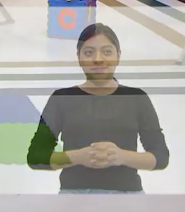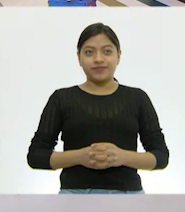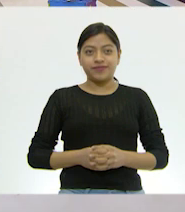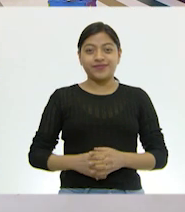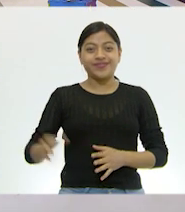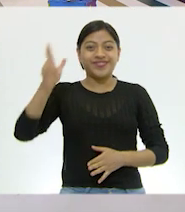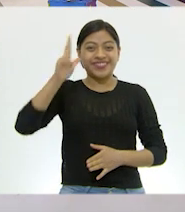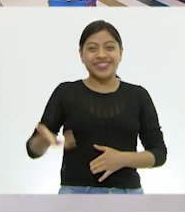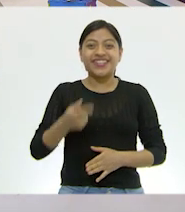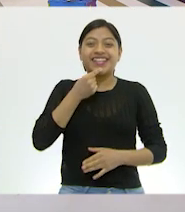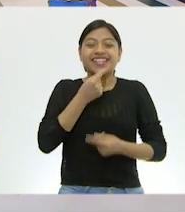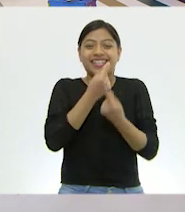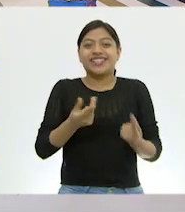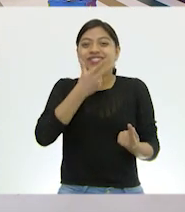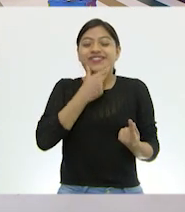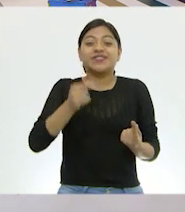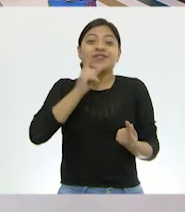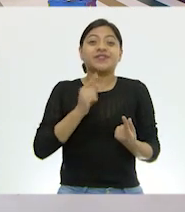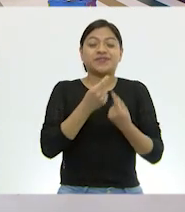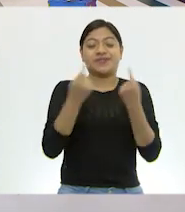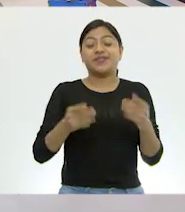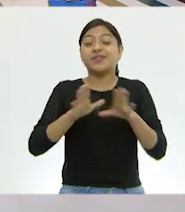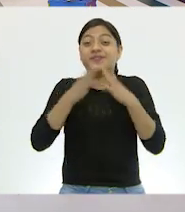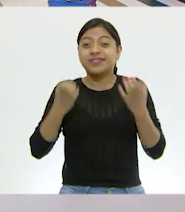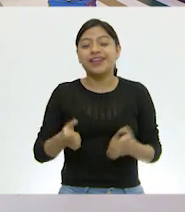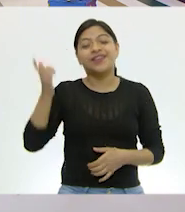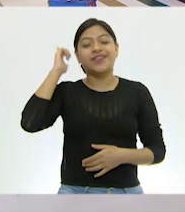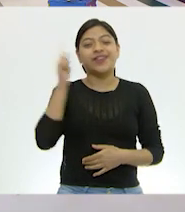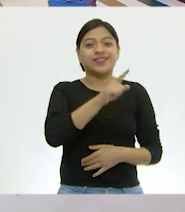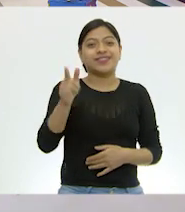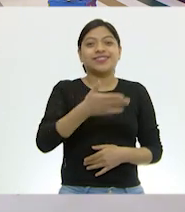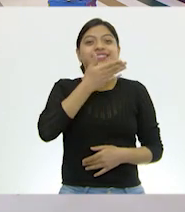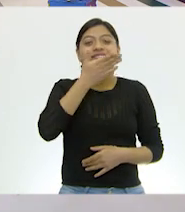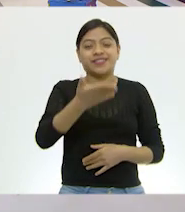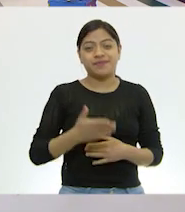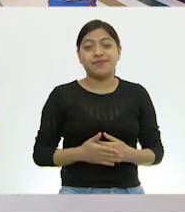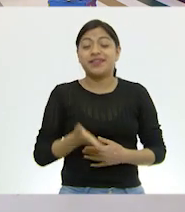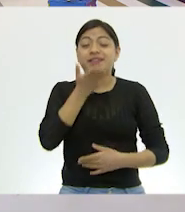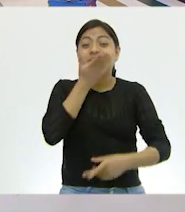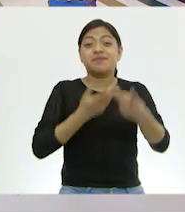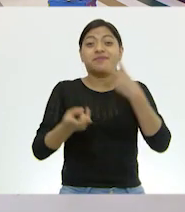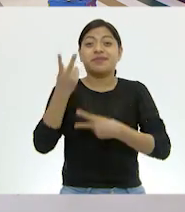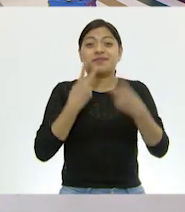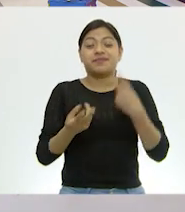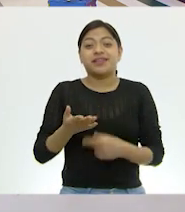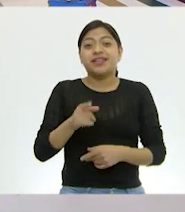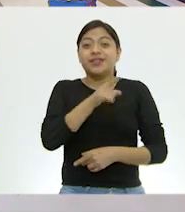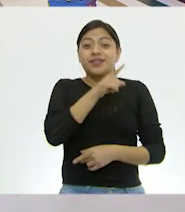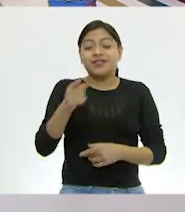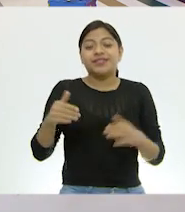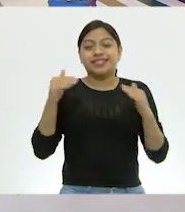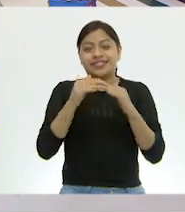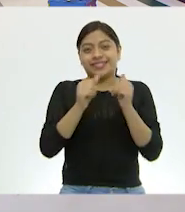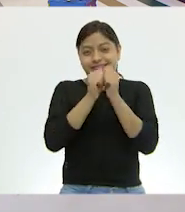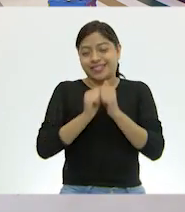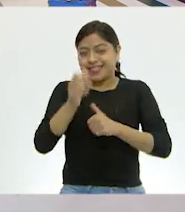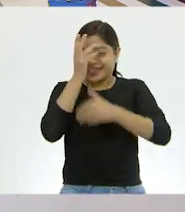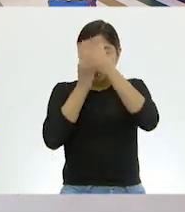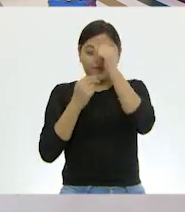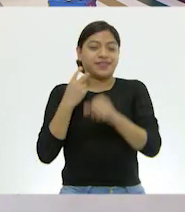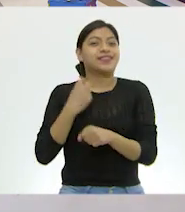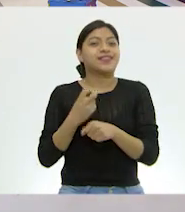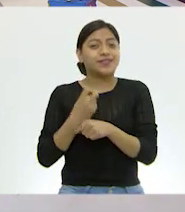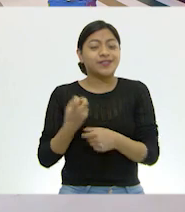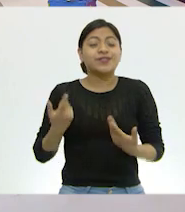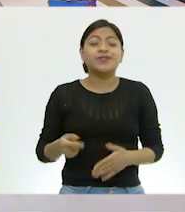¡Hola, niñas y niños! Espero que se encuentren muy bien. Bienvenidas y bienvenidos a Aprende en Casa 2.